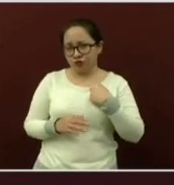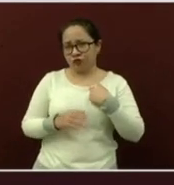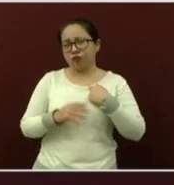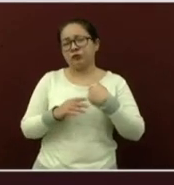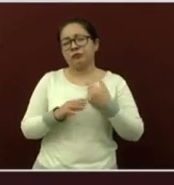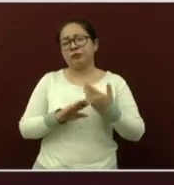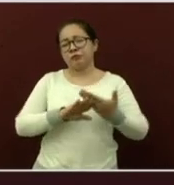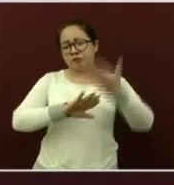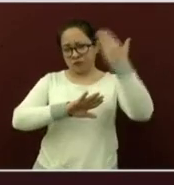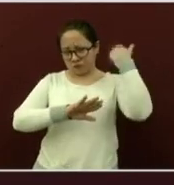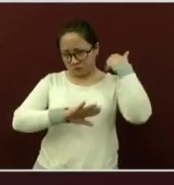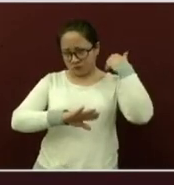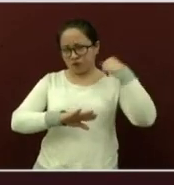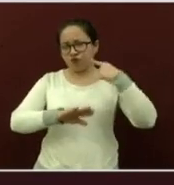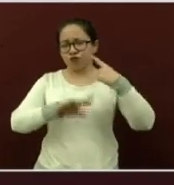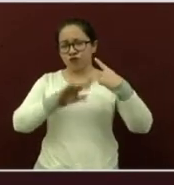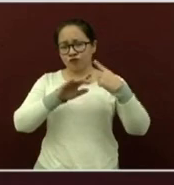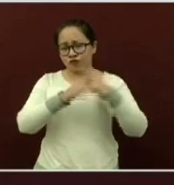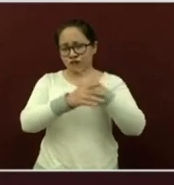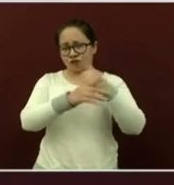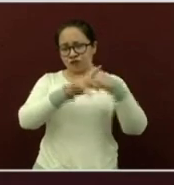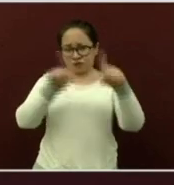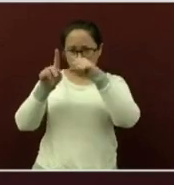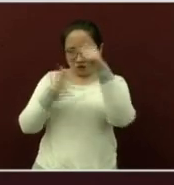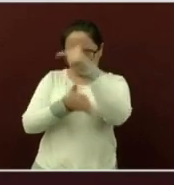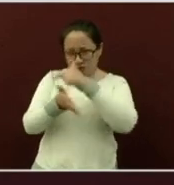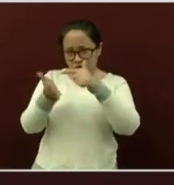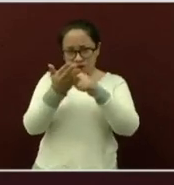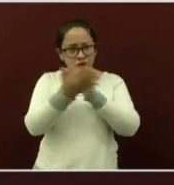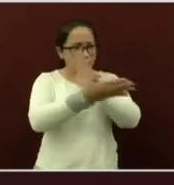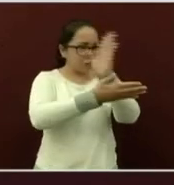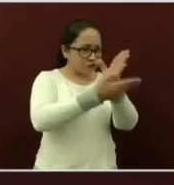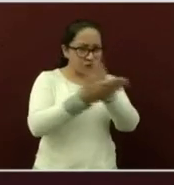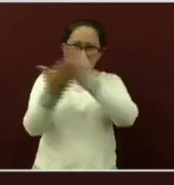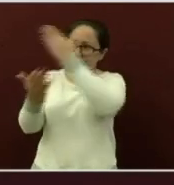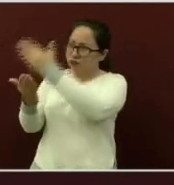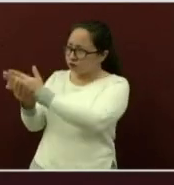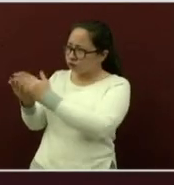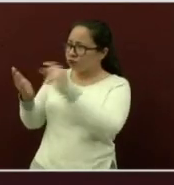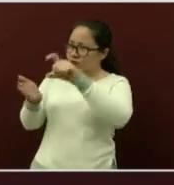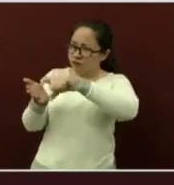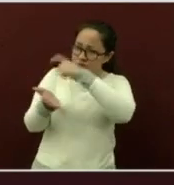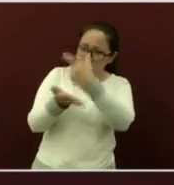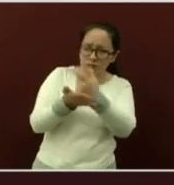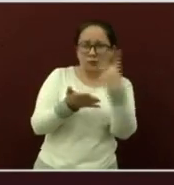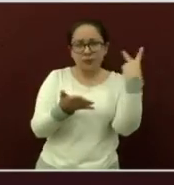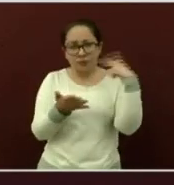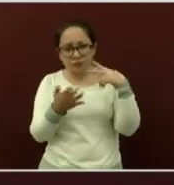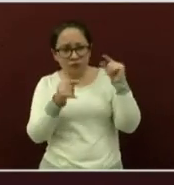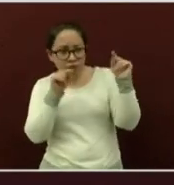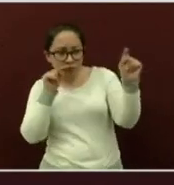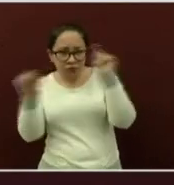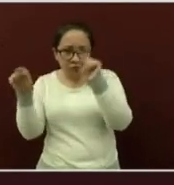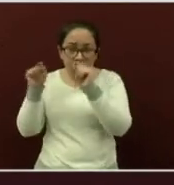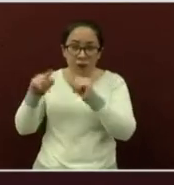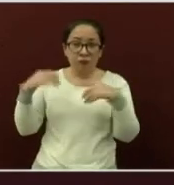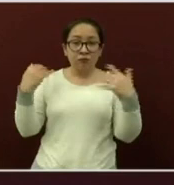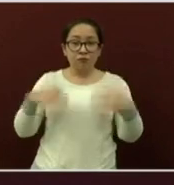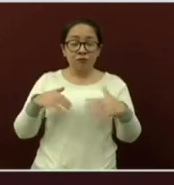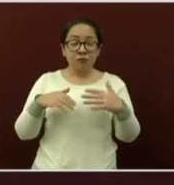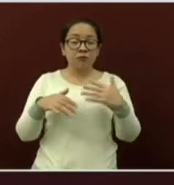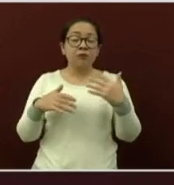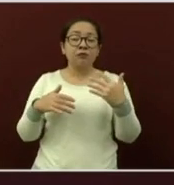puntos de vacunación, tanto en Jalapa como en el Puerto de Veracruz, pude notar la gran